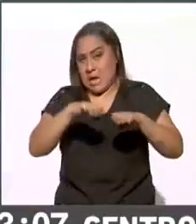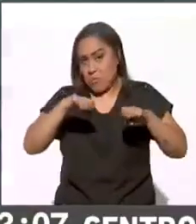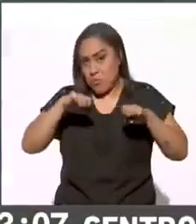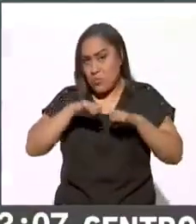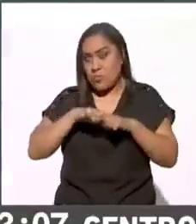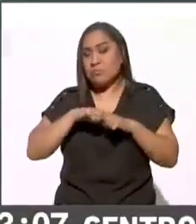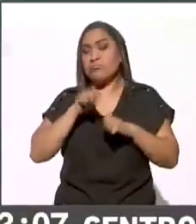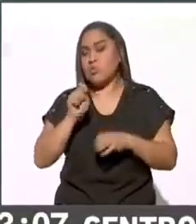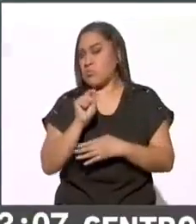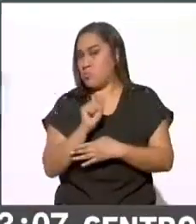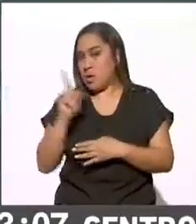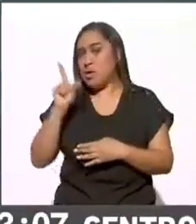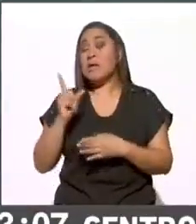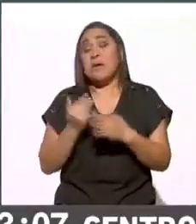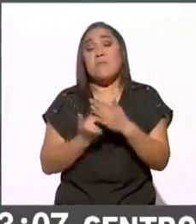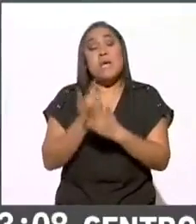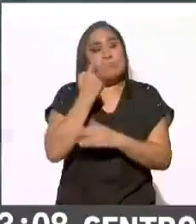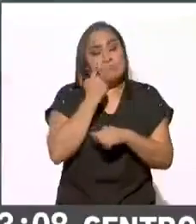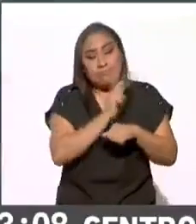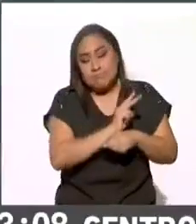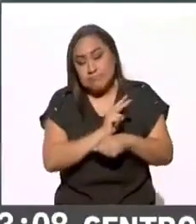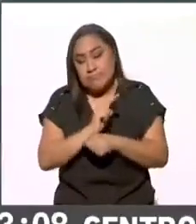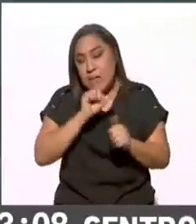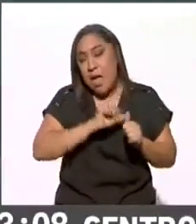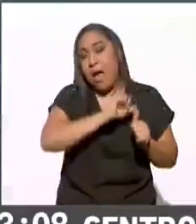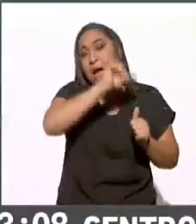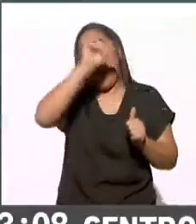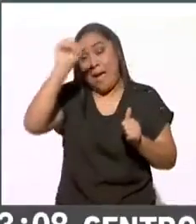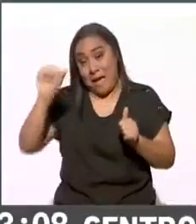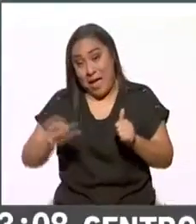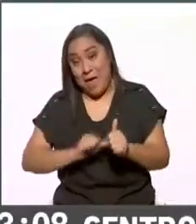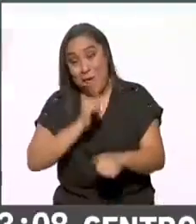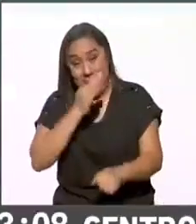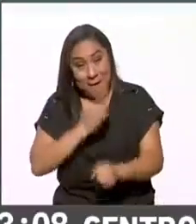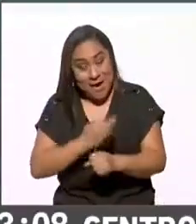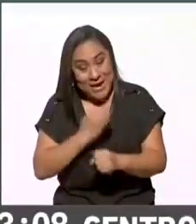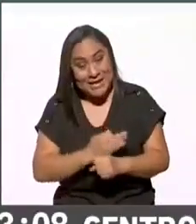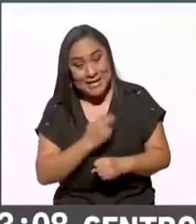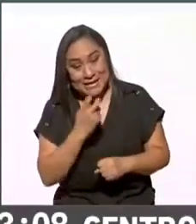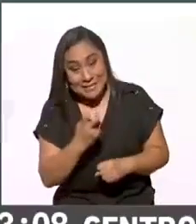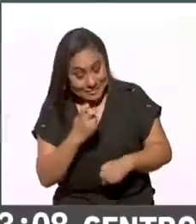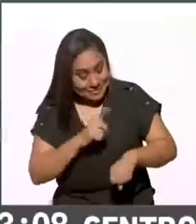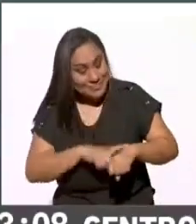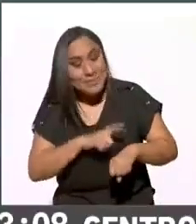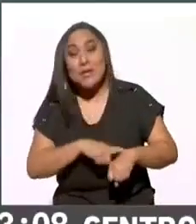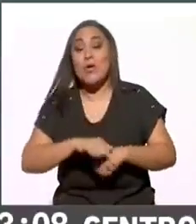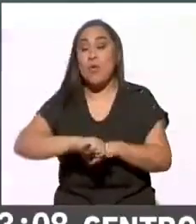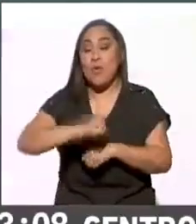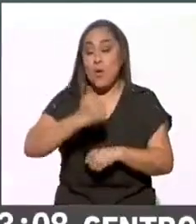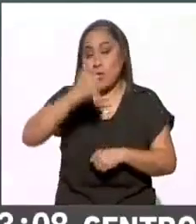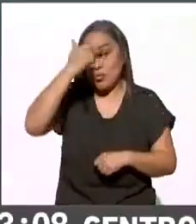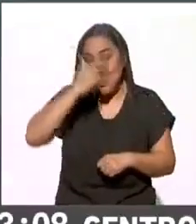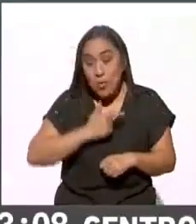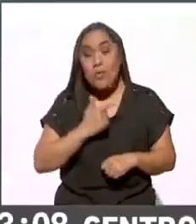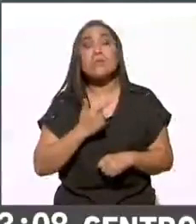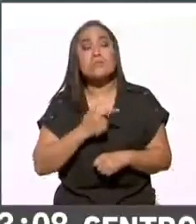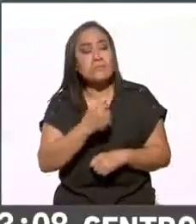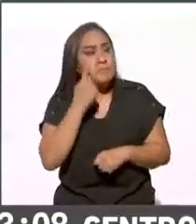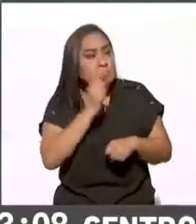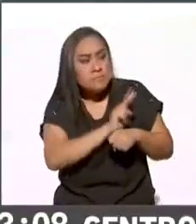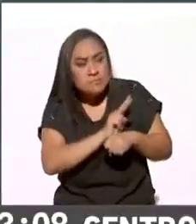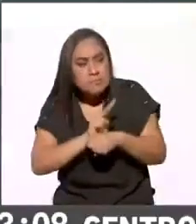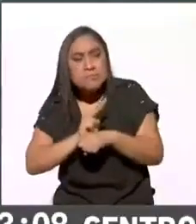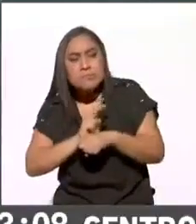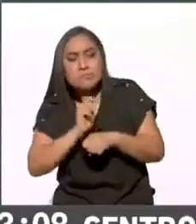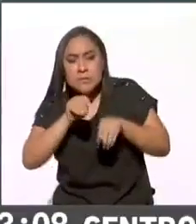estado al pendiente desde muy temprana hora hasta ahorita, que ya pasamos de las 11 de la noche. Han estado muy pendiente de todo lo que